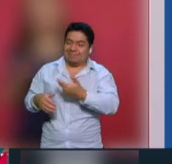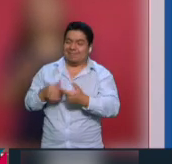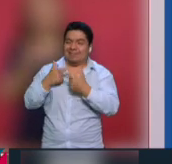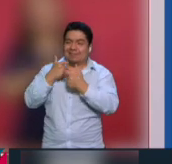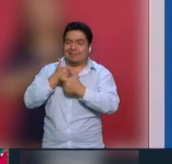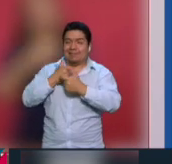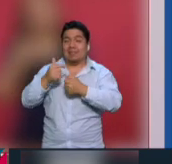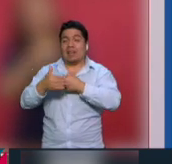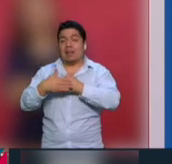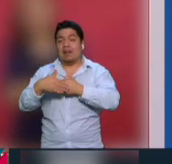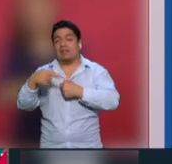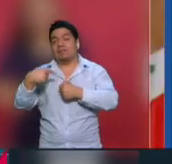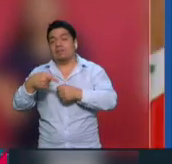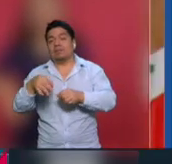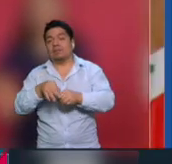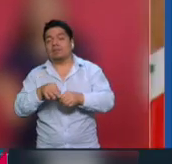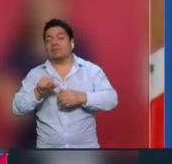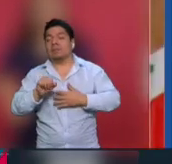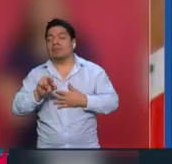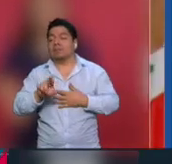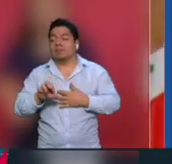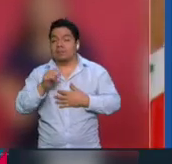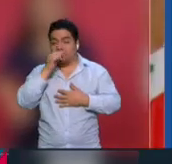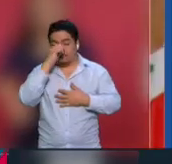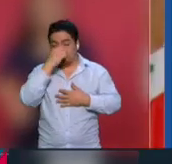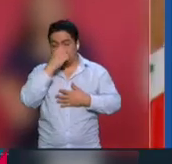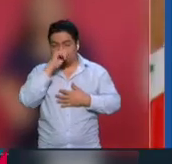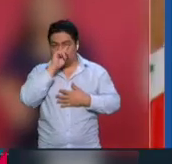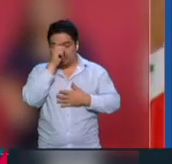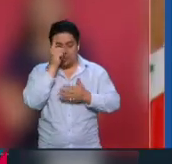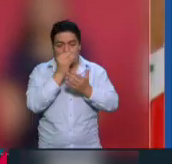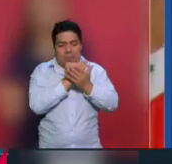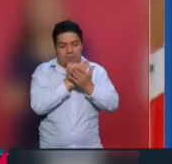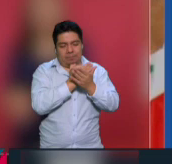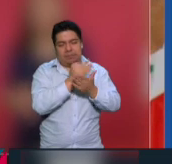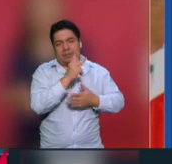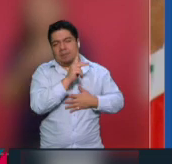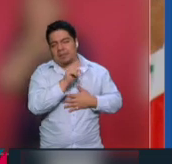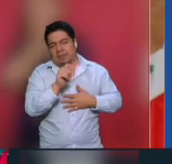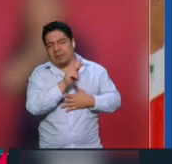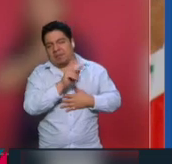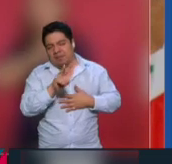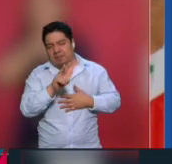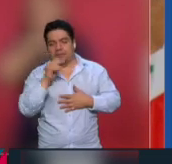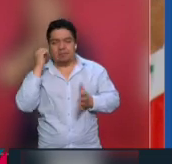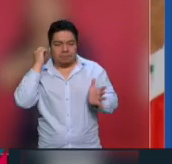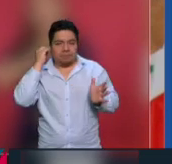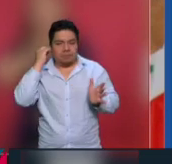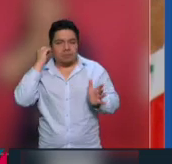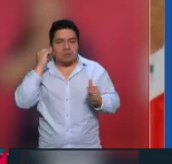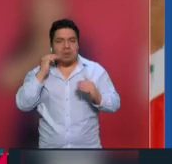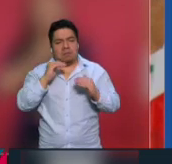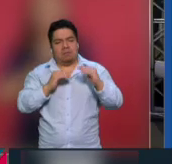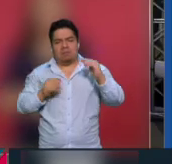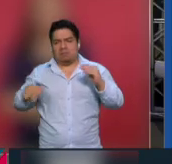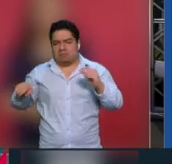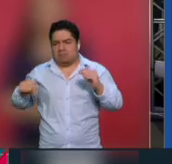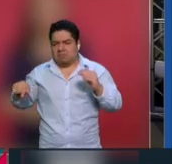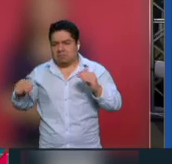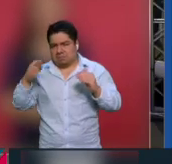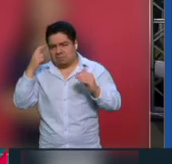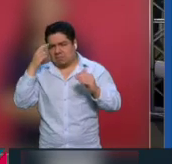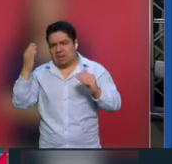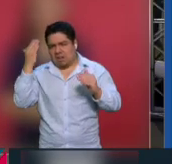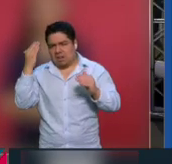habría una sobre representación de Morena y de sus partidos aliados en la Cámara de Diputados, pues recordó que ellos mismos rechazaron en su